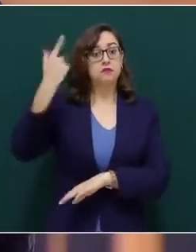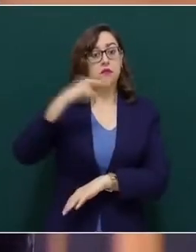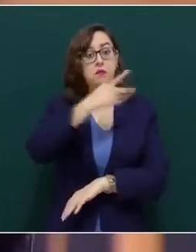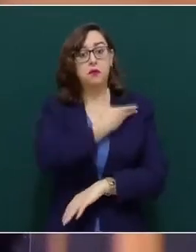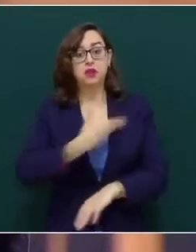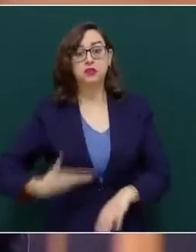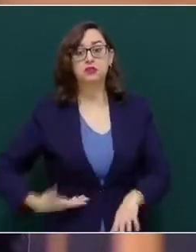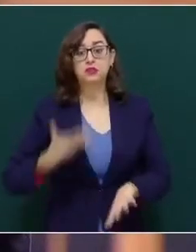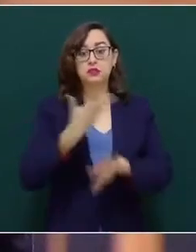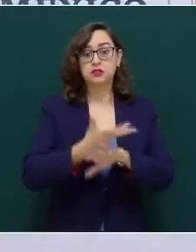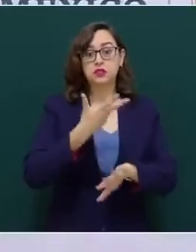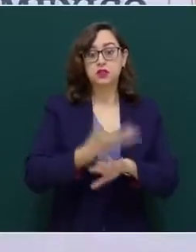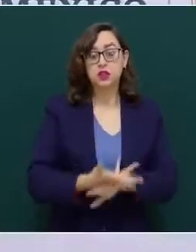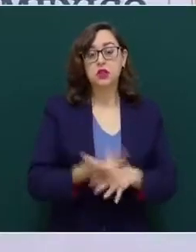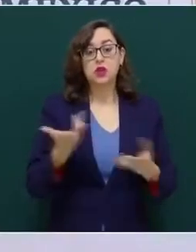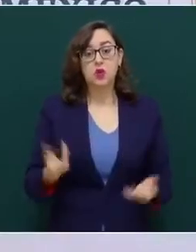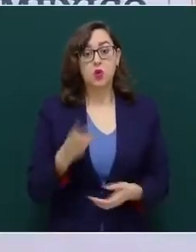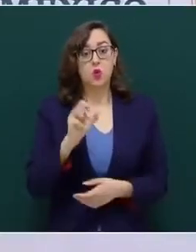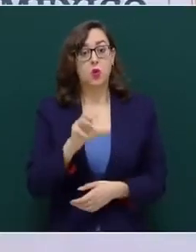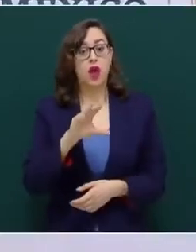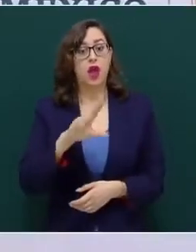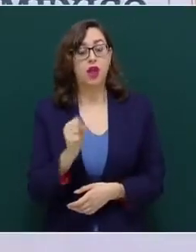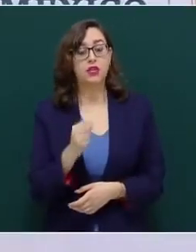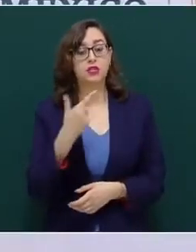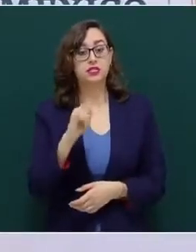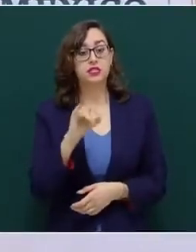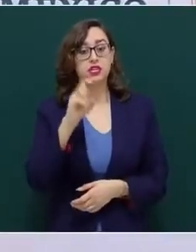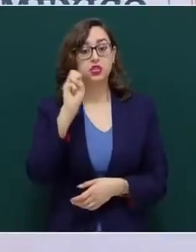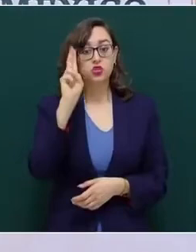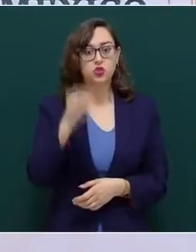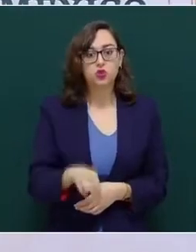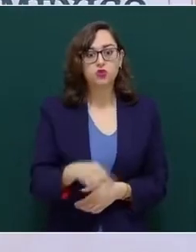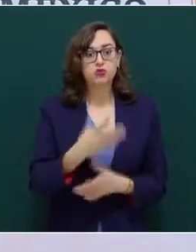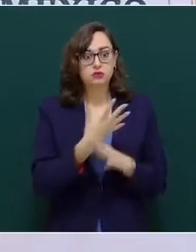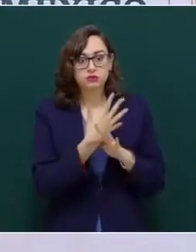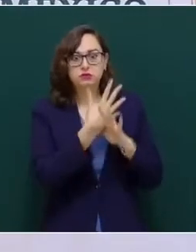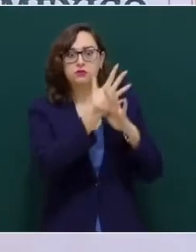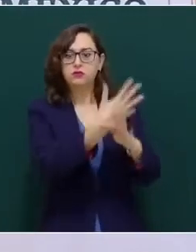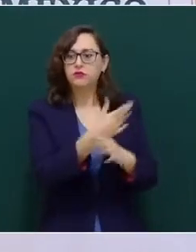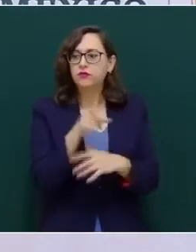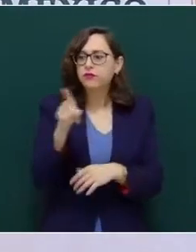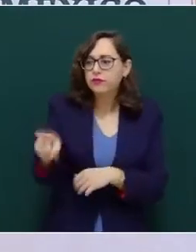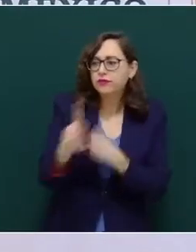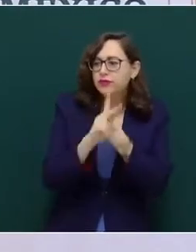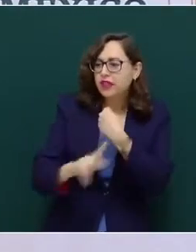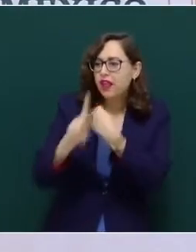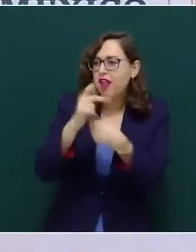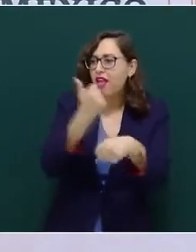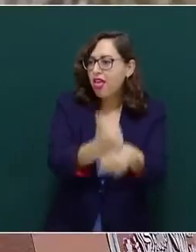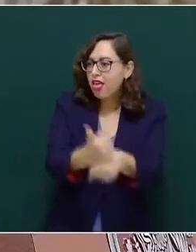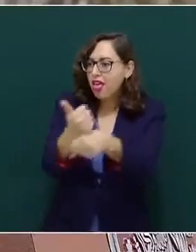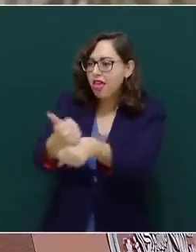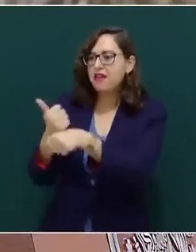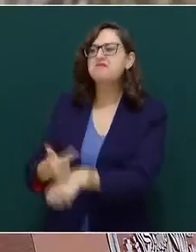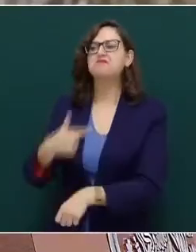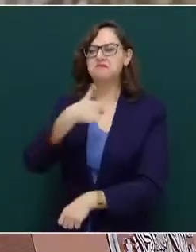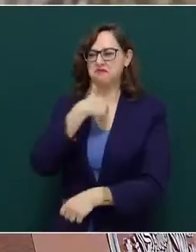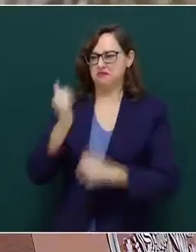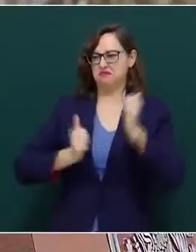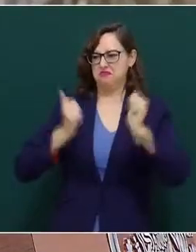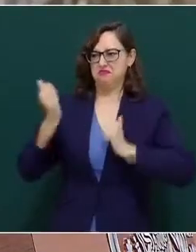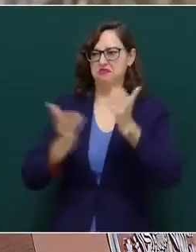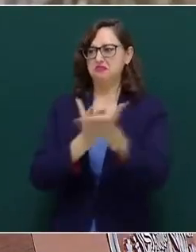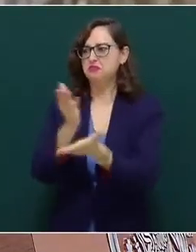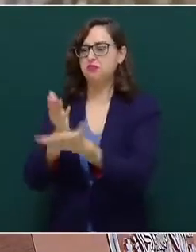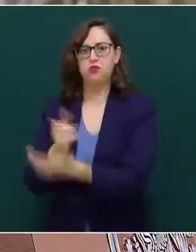las naciones no deben aprovecharse del infortunio de otros pueblos. Estoy